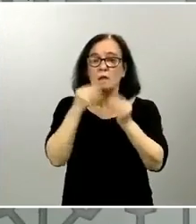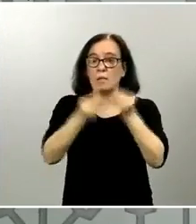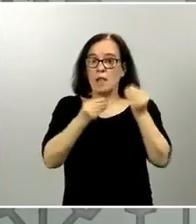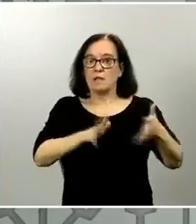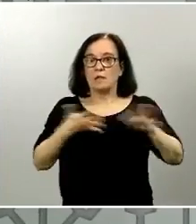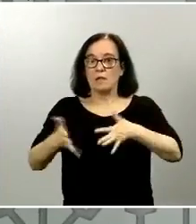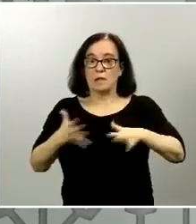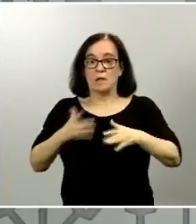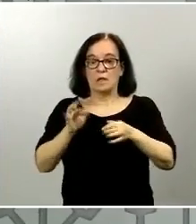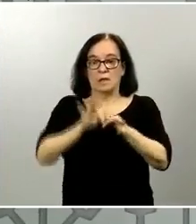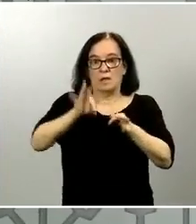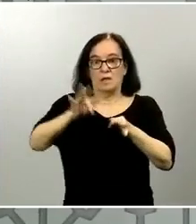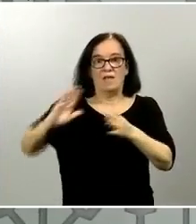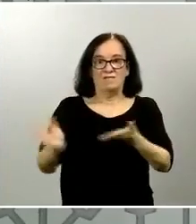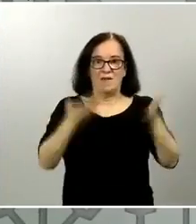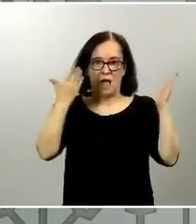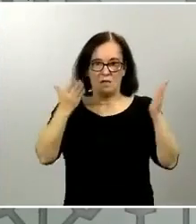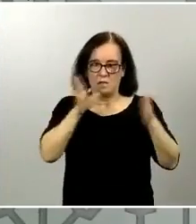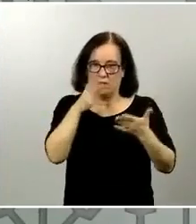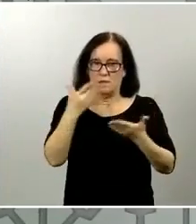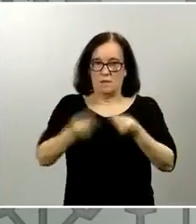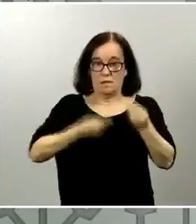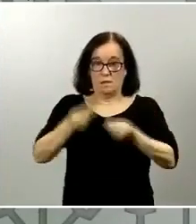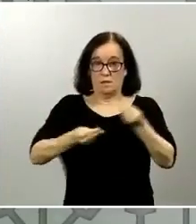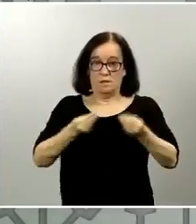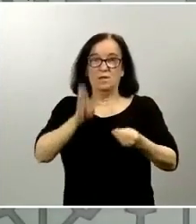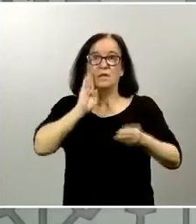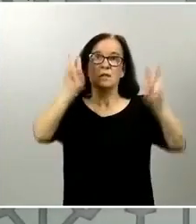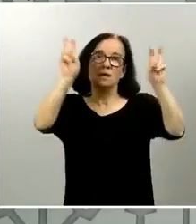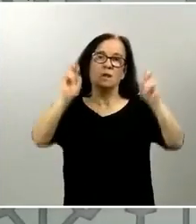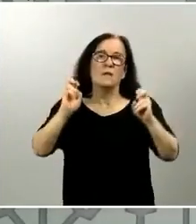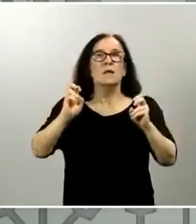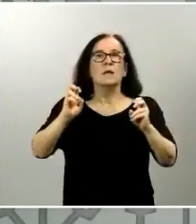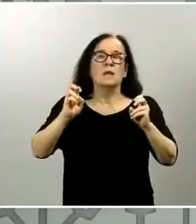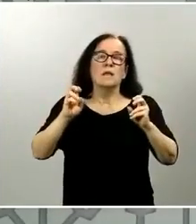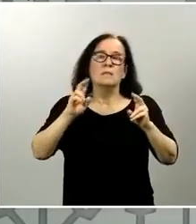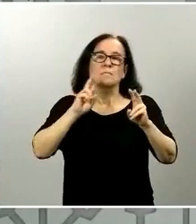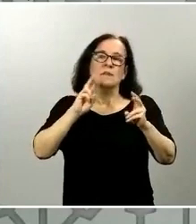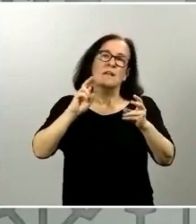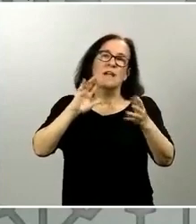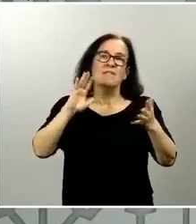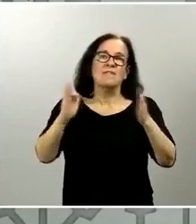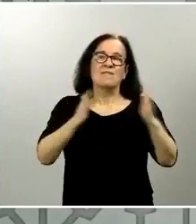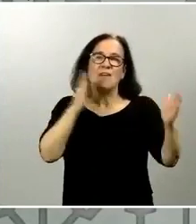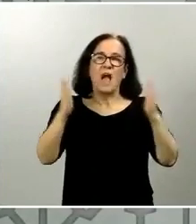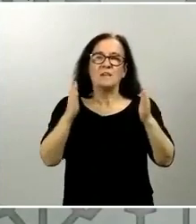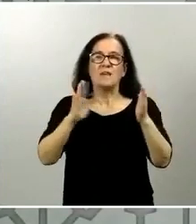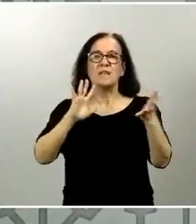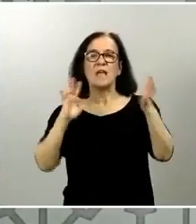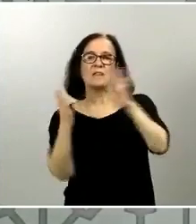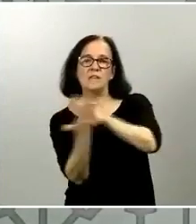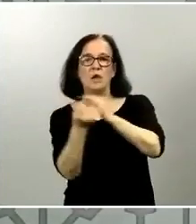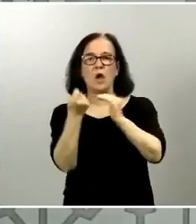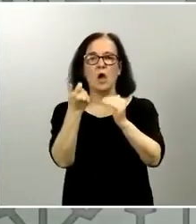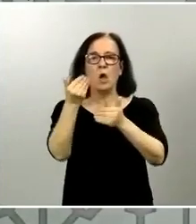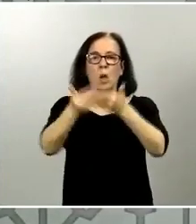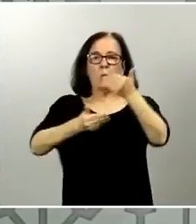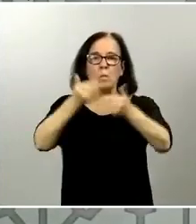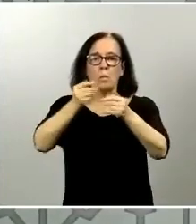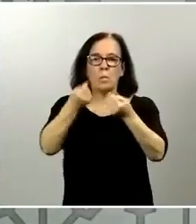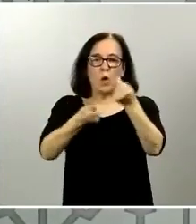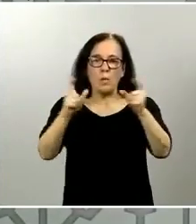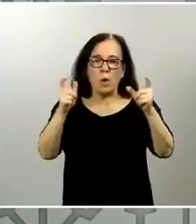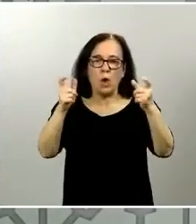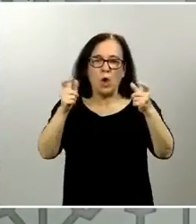esa siguiente fase que venimos comentando que la llamamos fase de transición fase de desescalada da igual